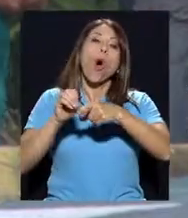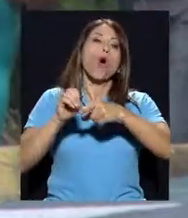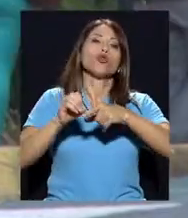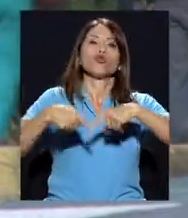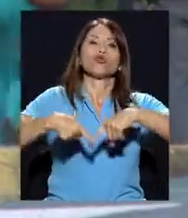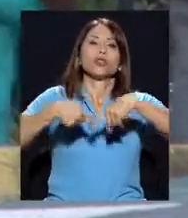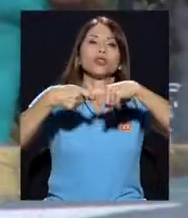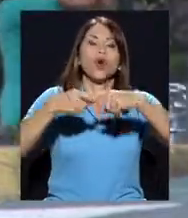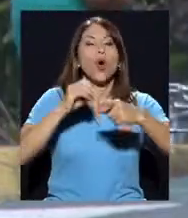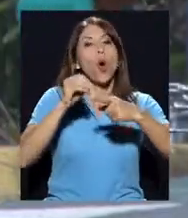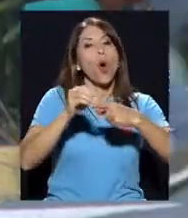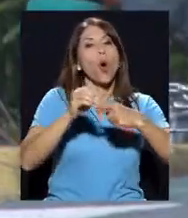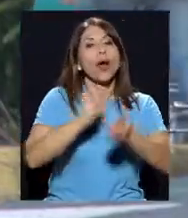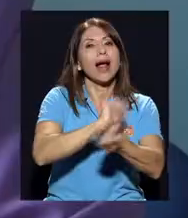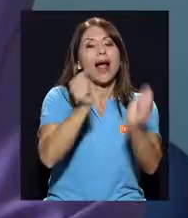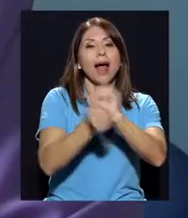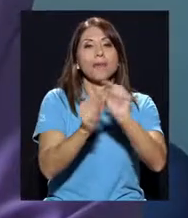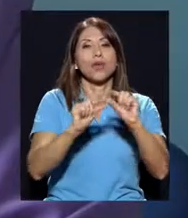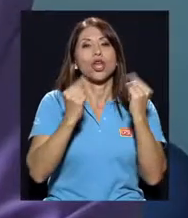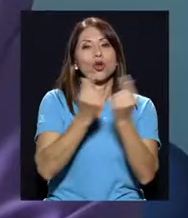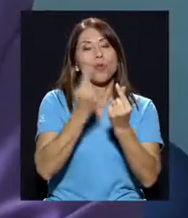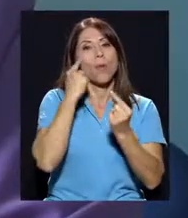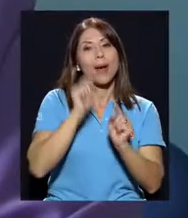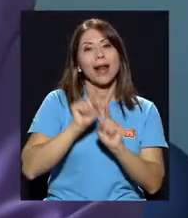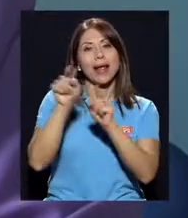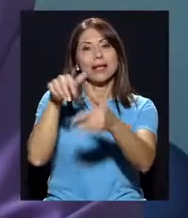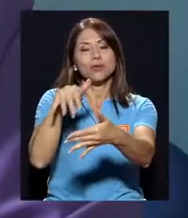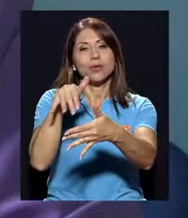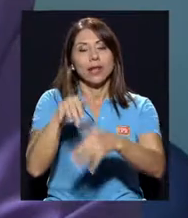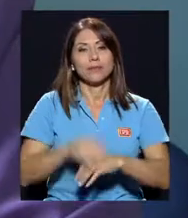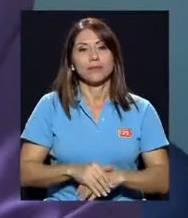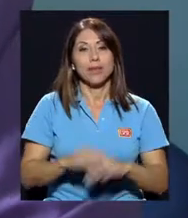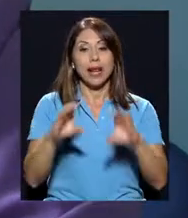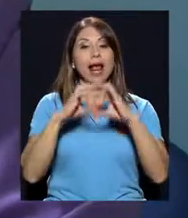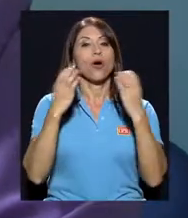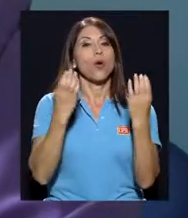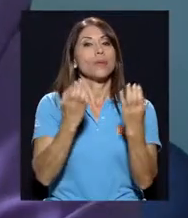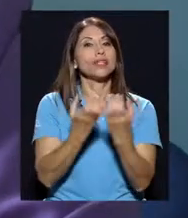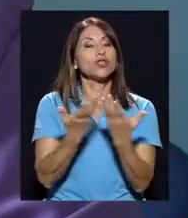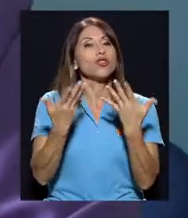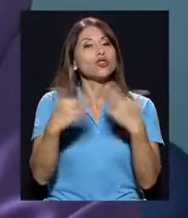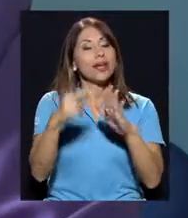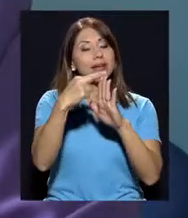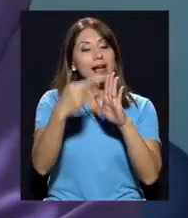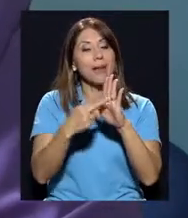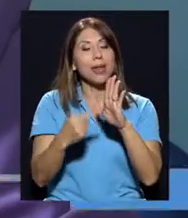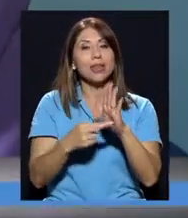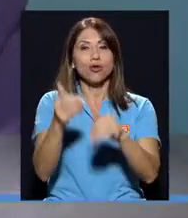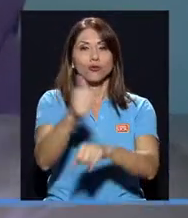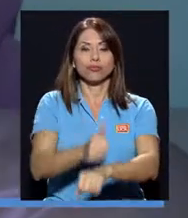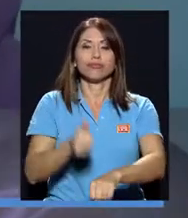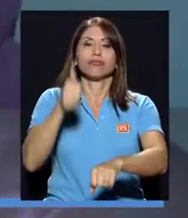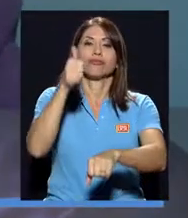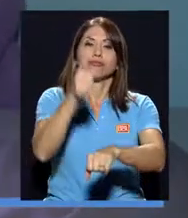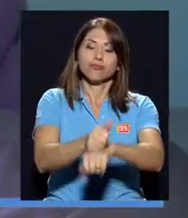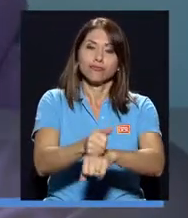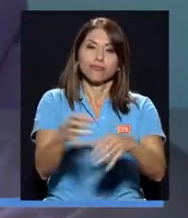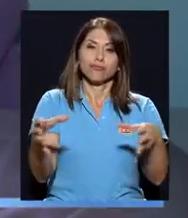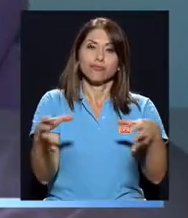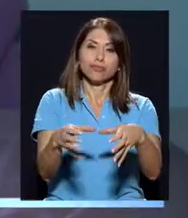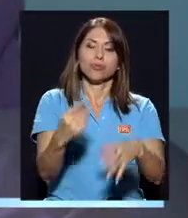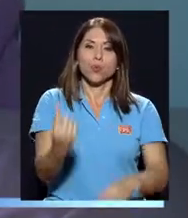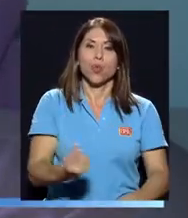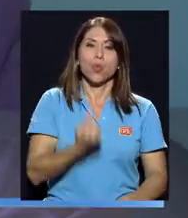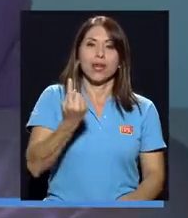La comisión está definida por reglamento como instancia única. Esto lo que quiere